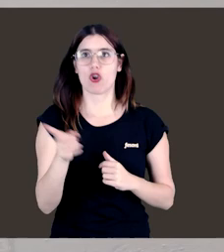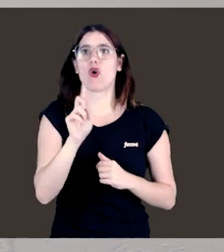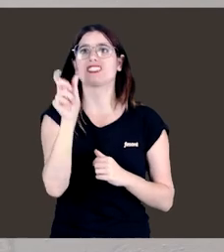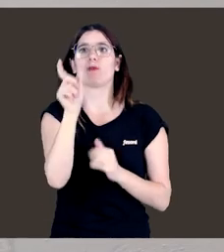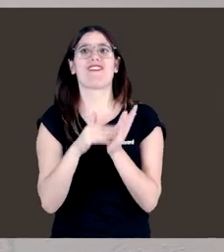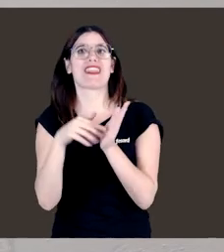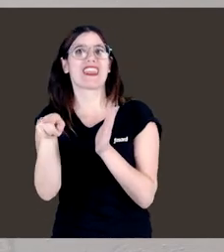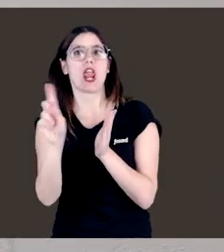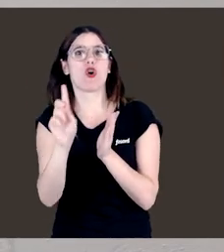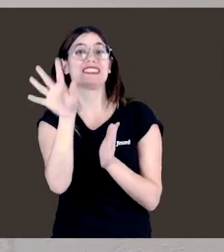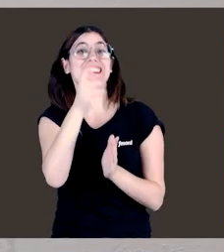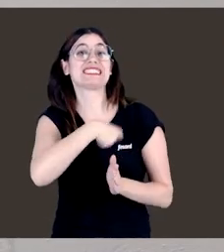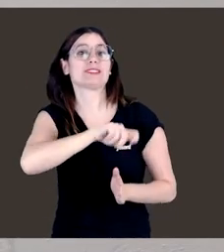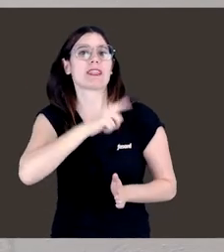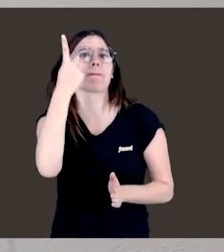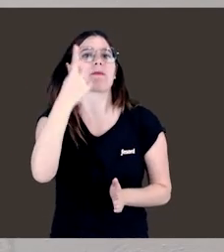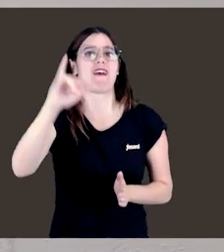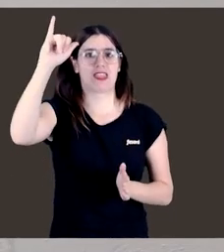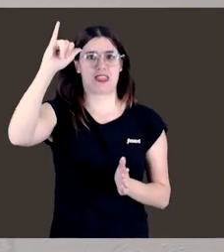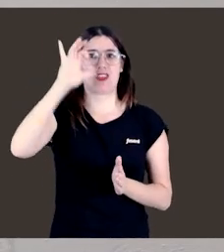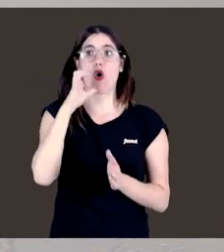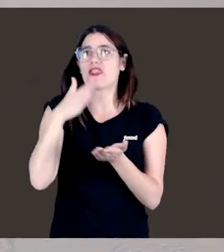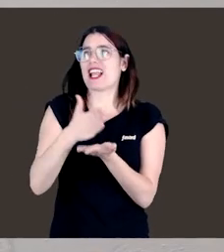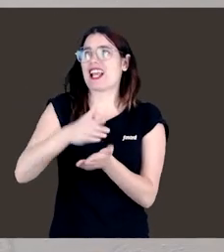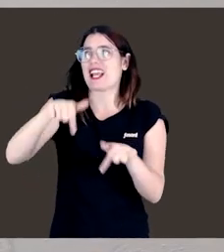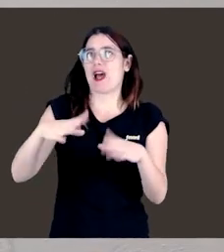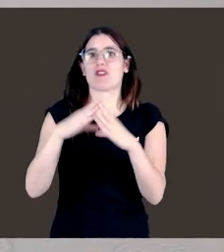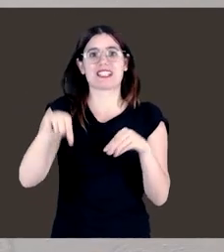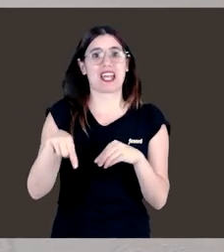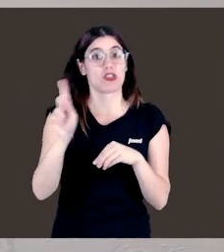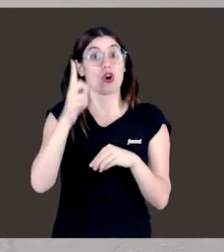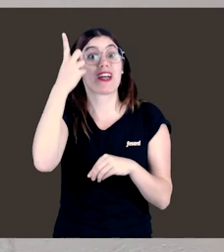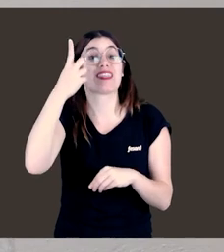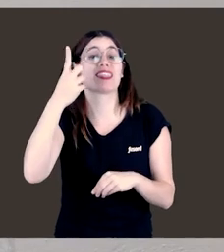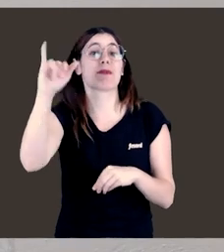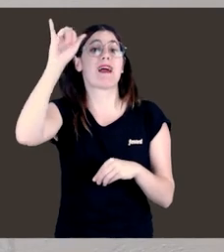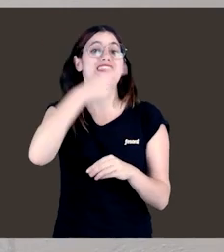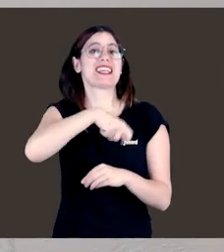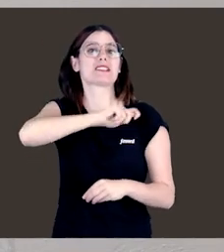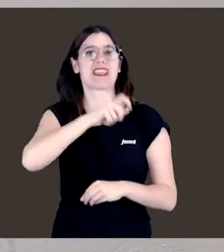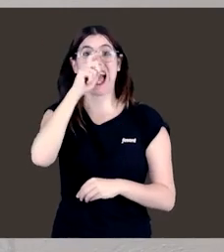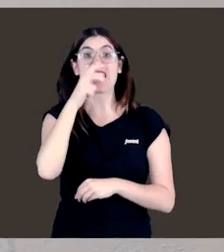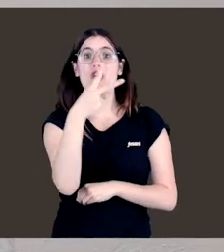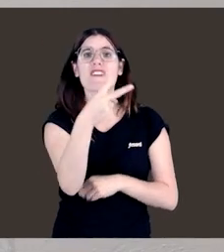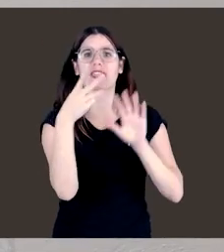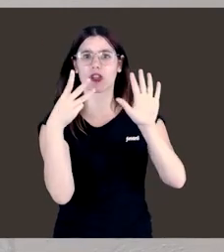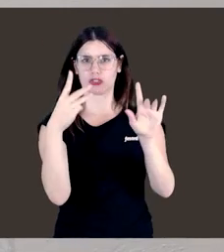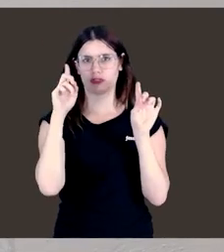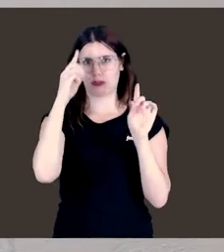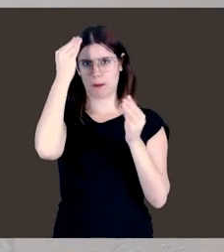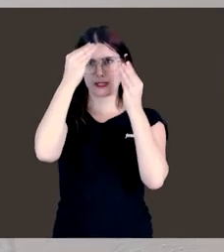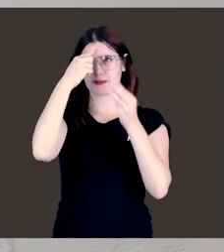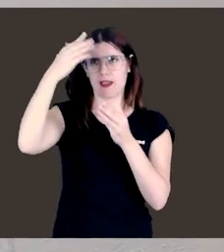de España, no ya de la Comunidad Valenciana o del Campus de Alcoy, de España. En el año 28